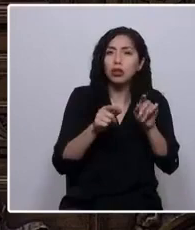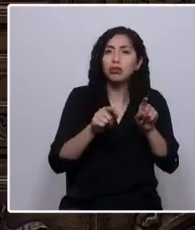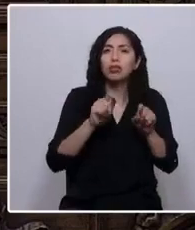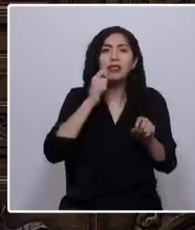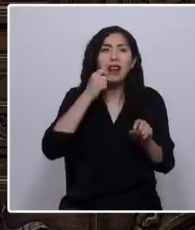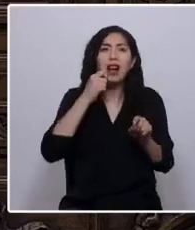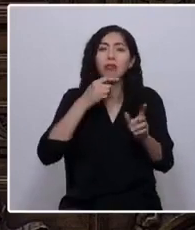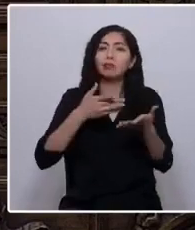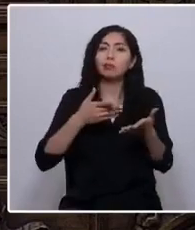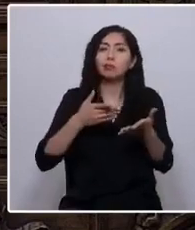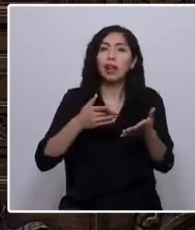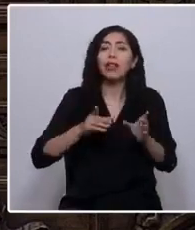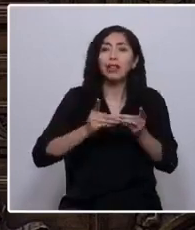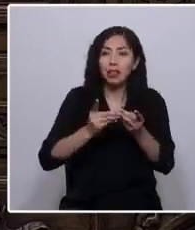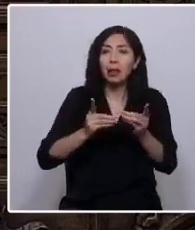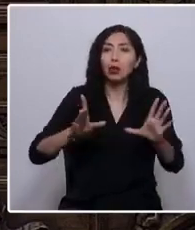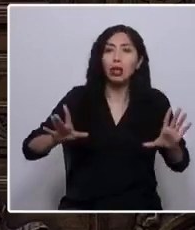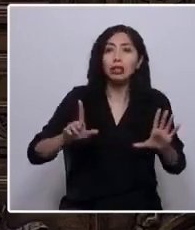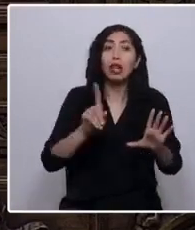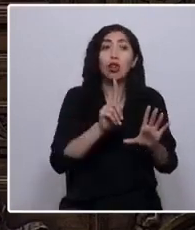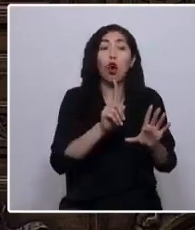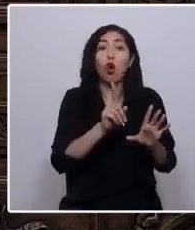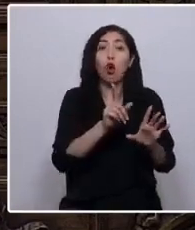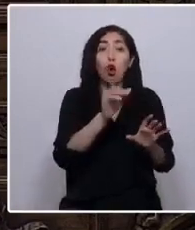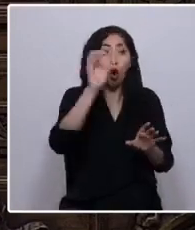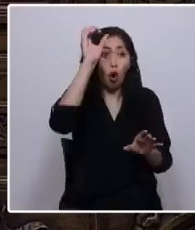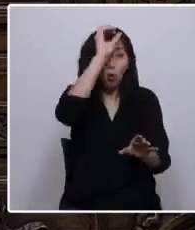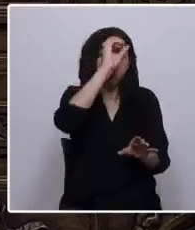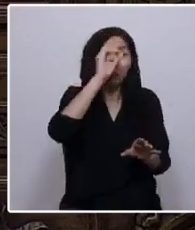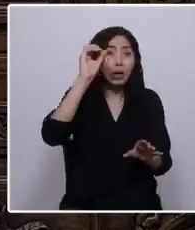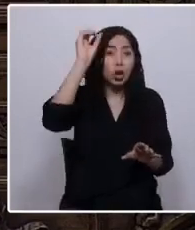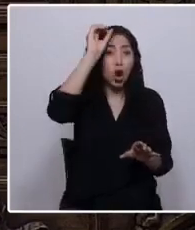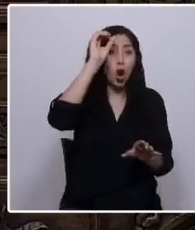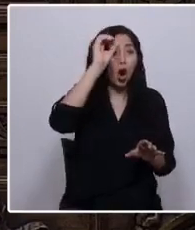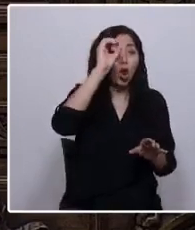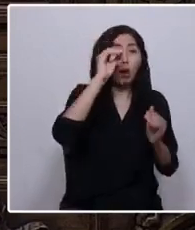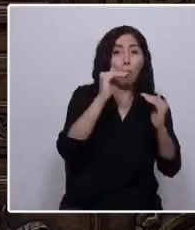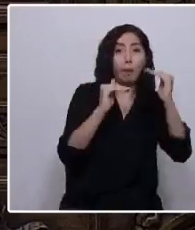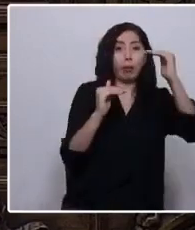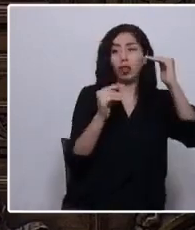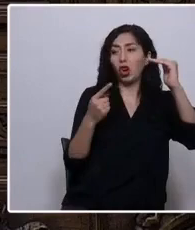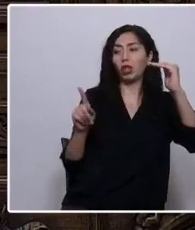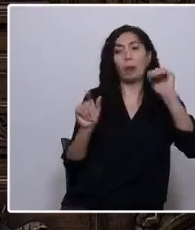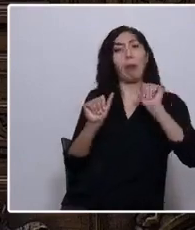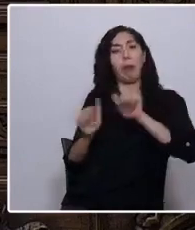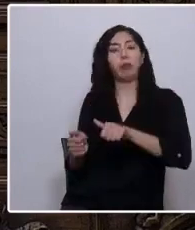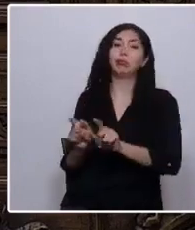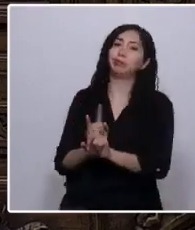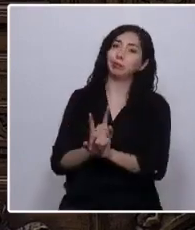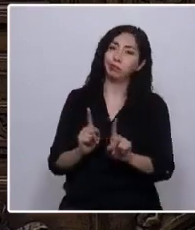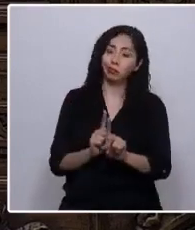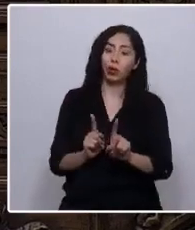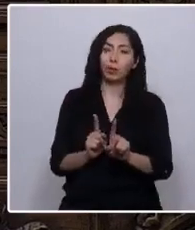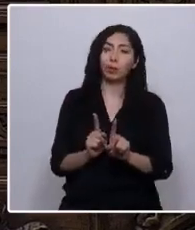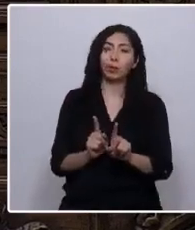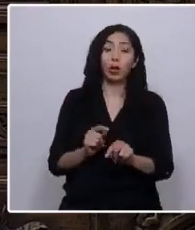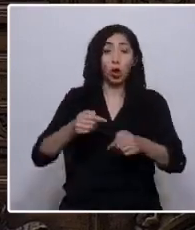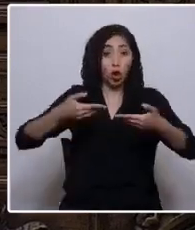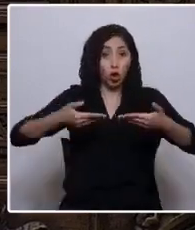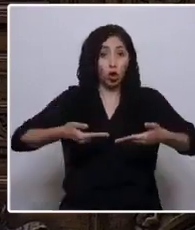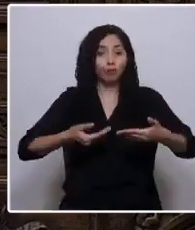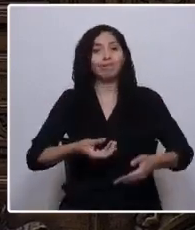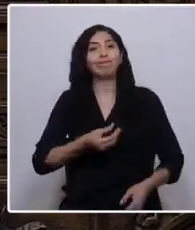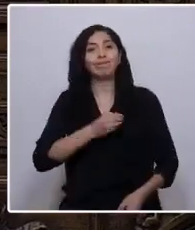no la imposición de una visión ideológica por sobre otra. Hoy, lamentablemente, mientras